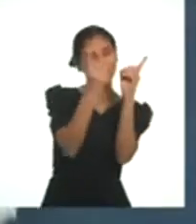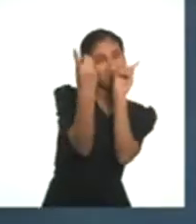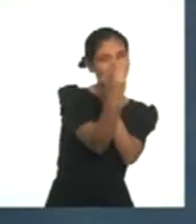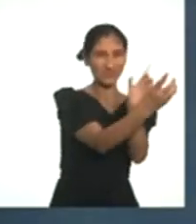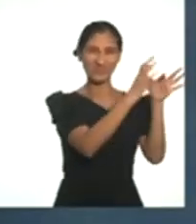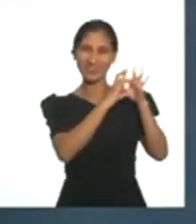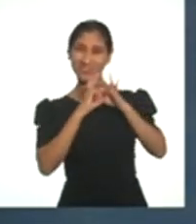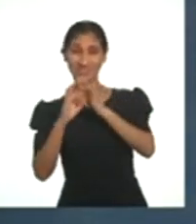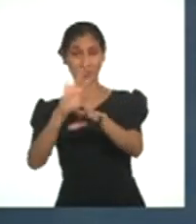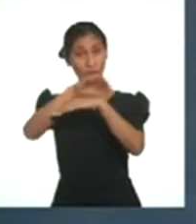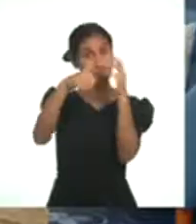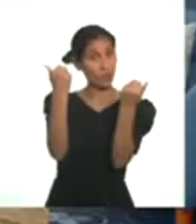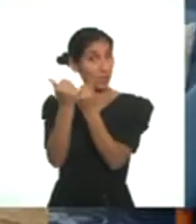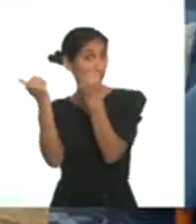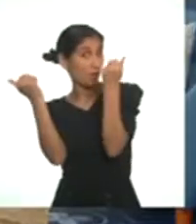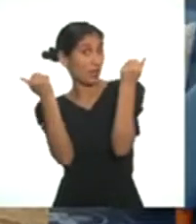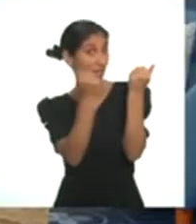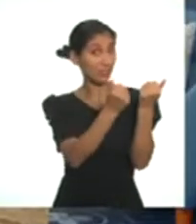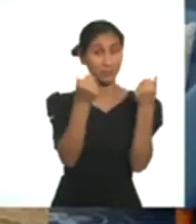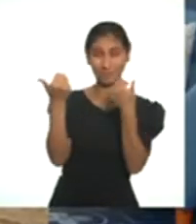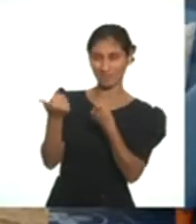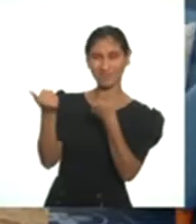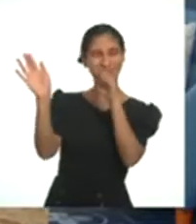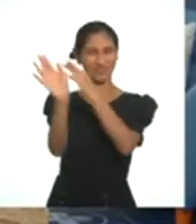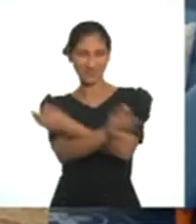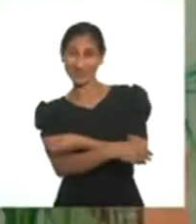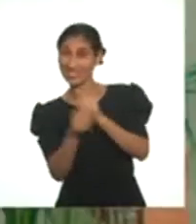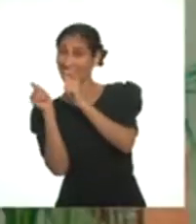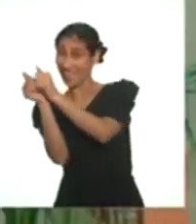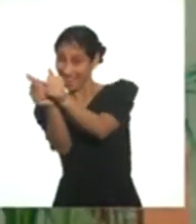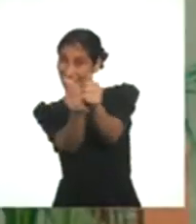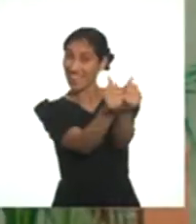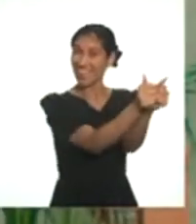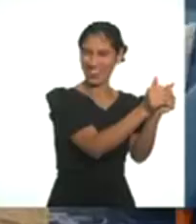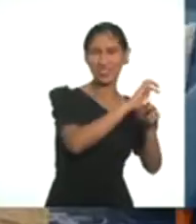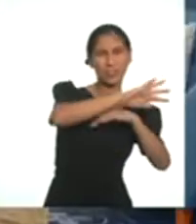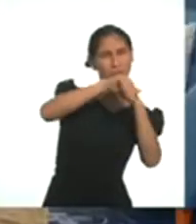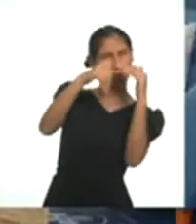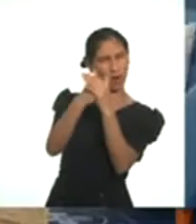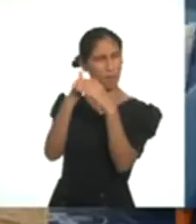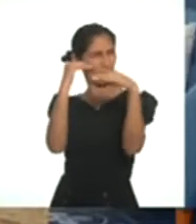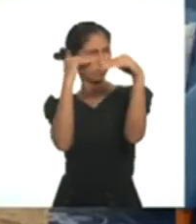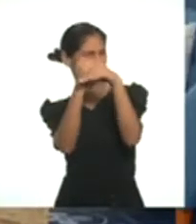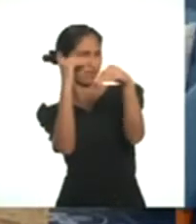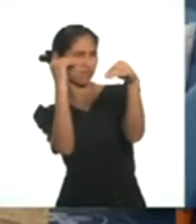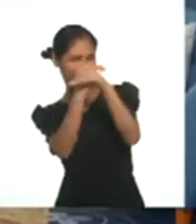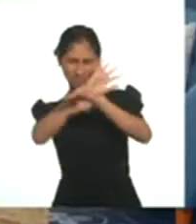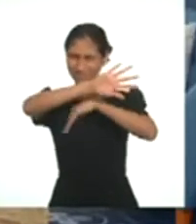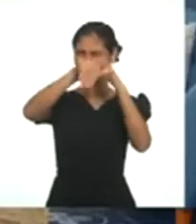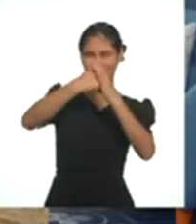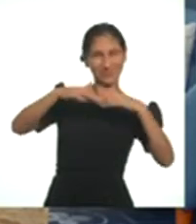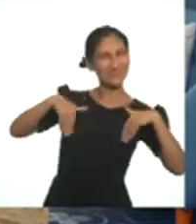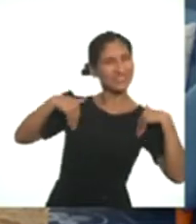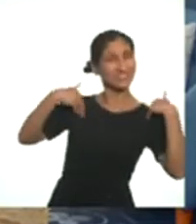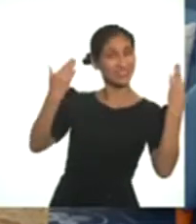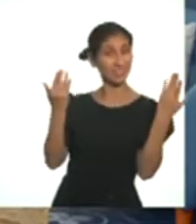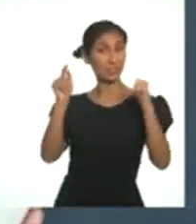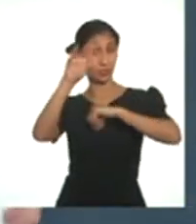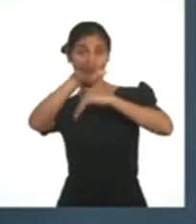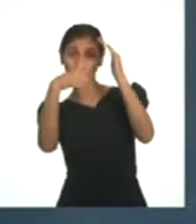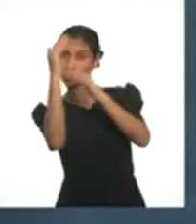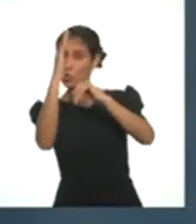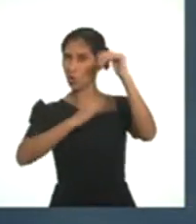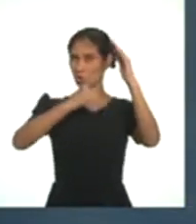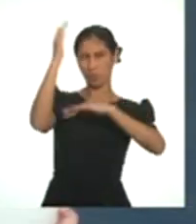integración y colaboración. Si juntos sembramos igualdad de oportunidades, ¡todo es posible! Si